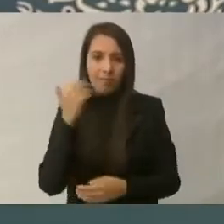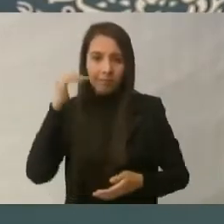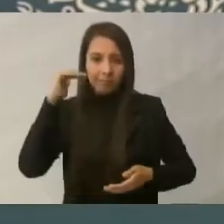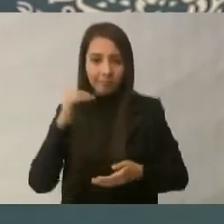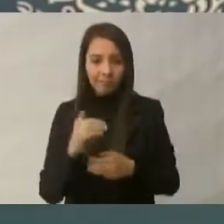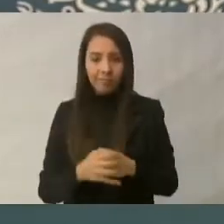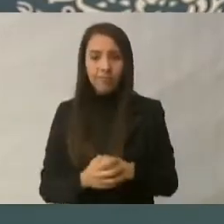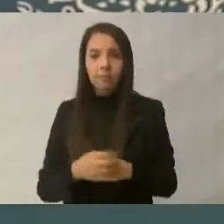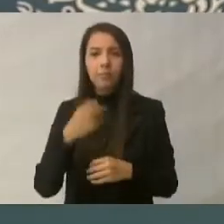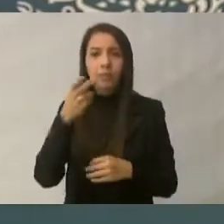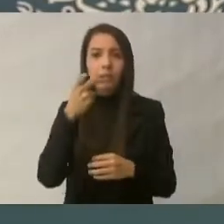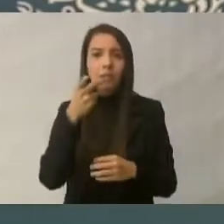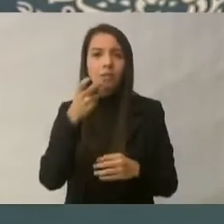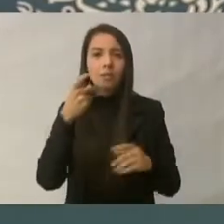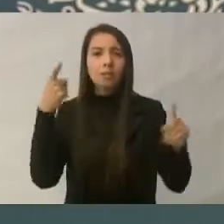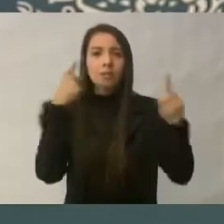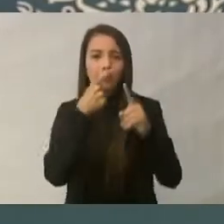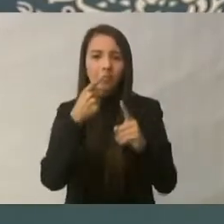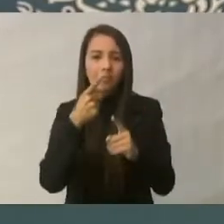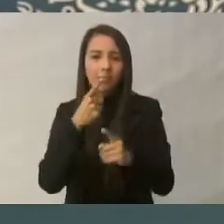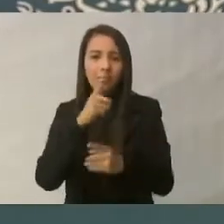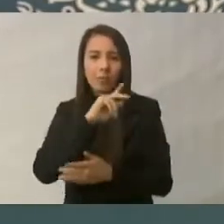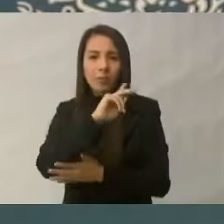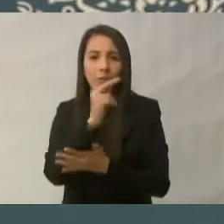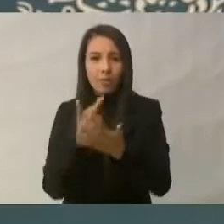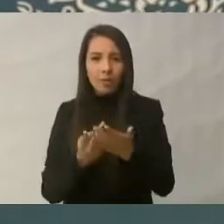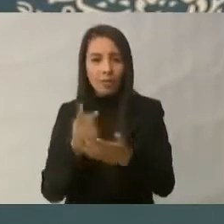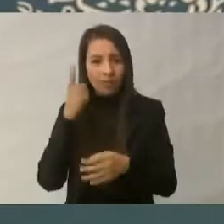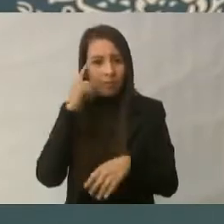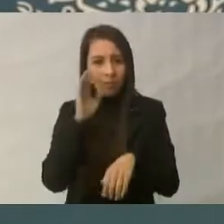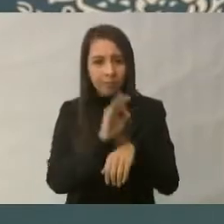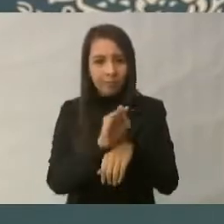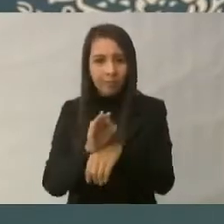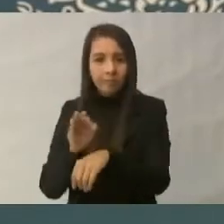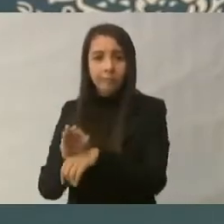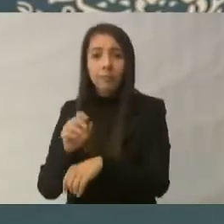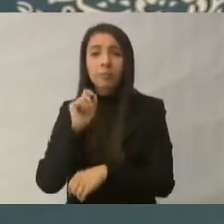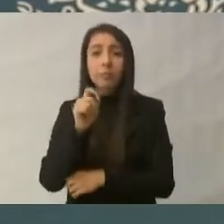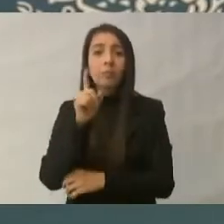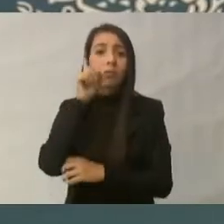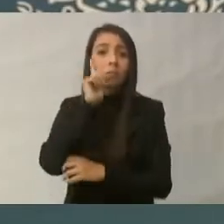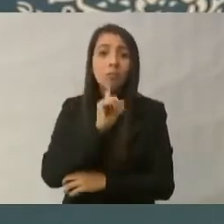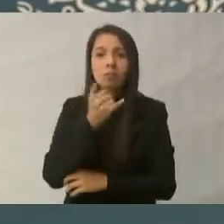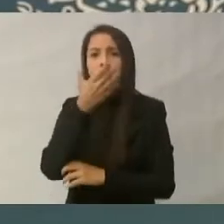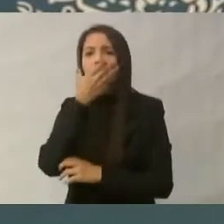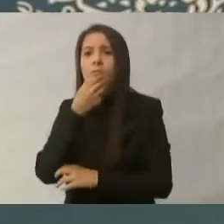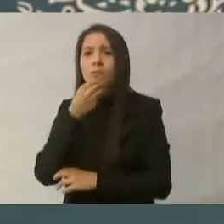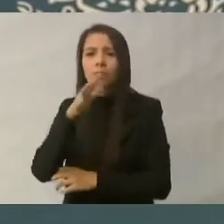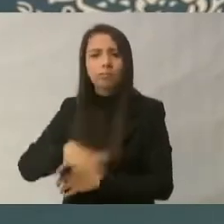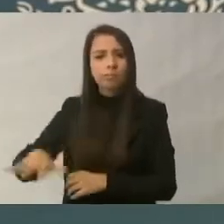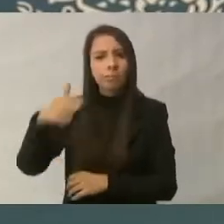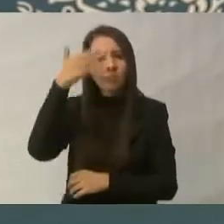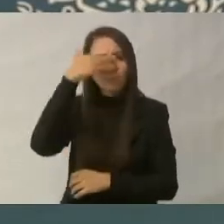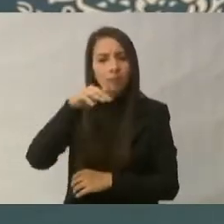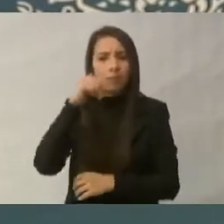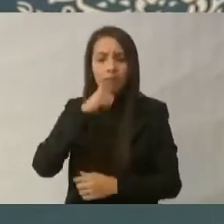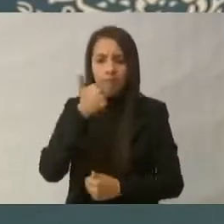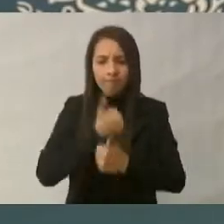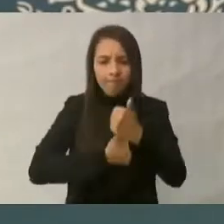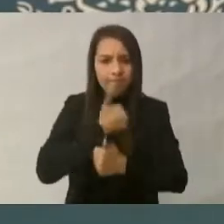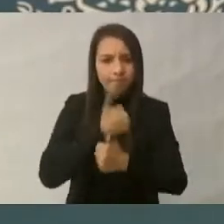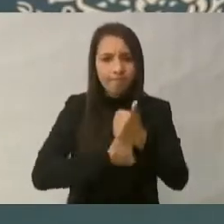programa en comento. Una región en donde mujeres y hombres han sabido siempre enfrentar retos sin